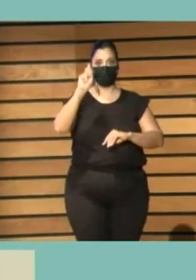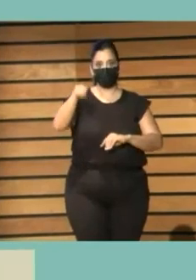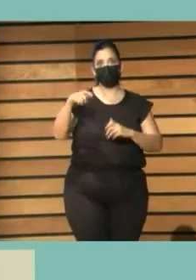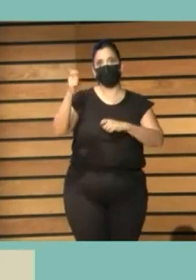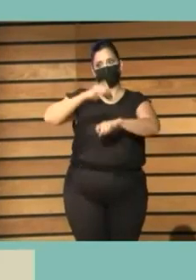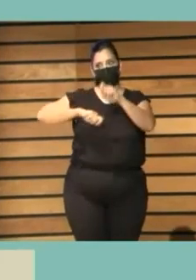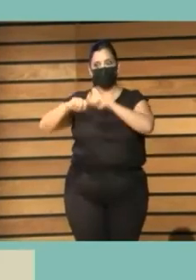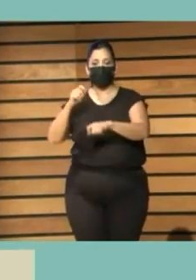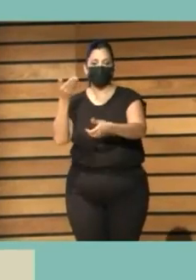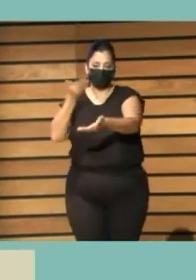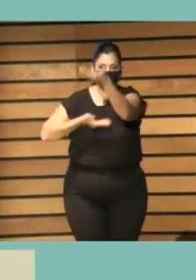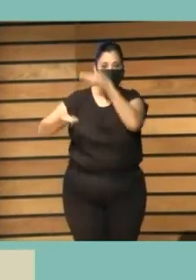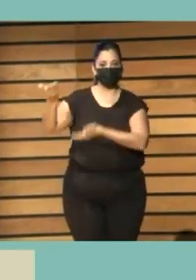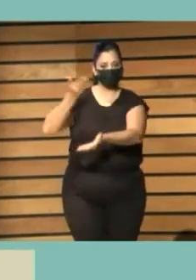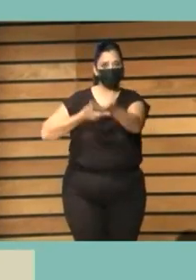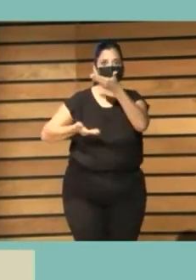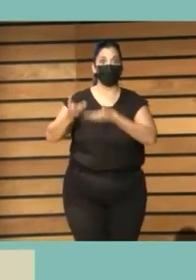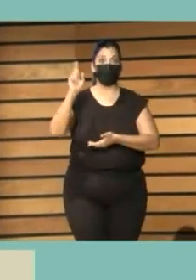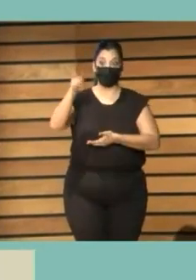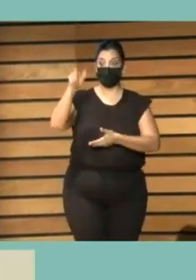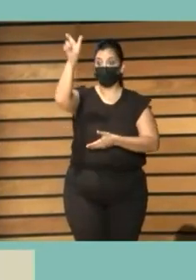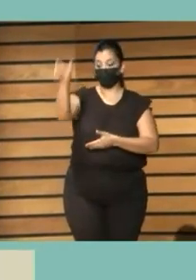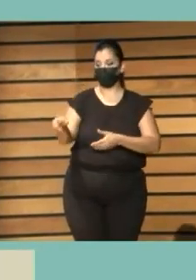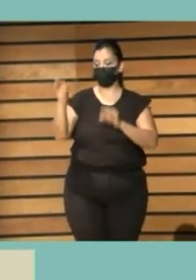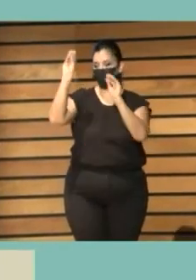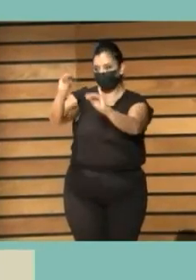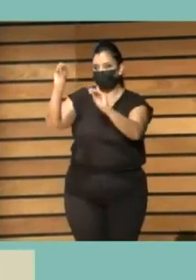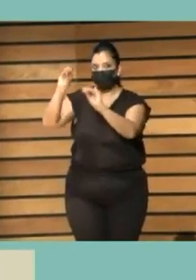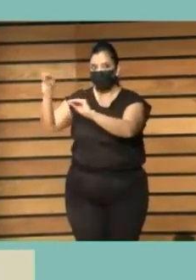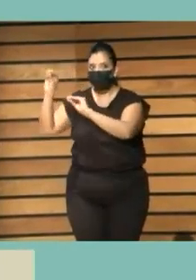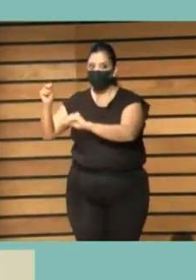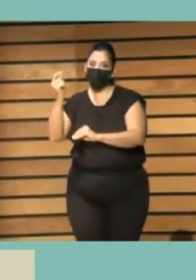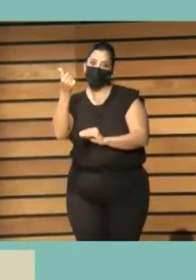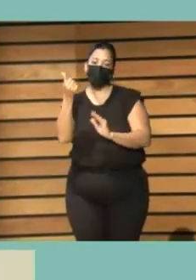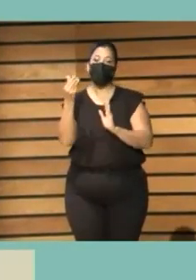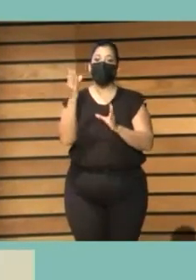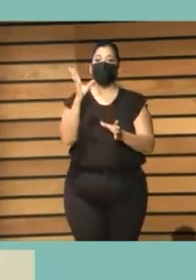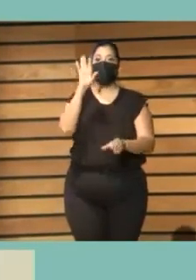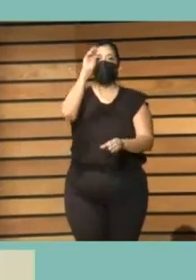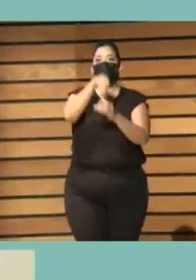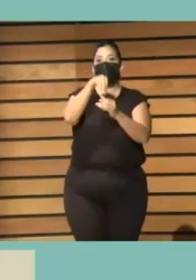profesionales y una formación específica en los contenidos del programa.